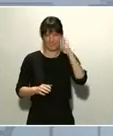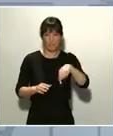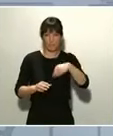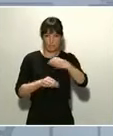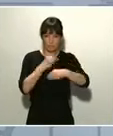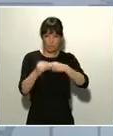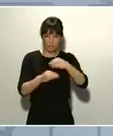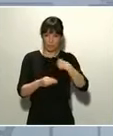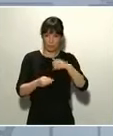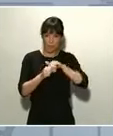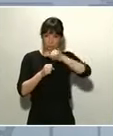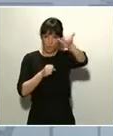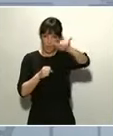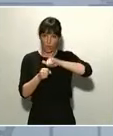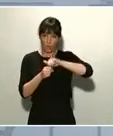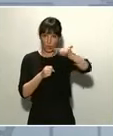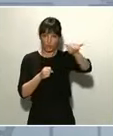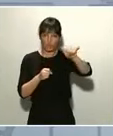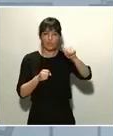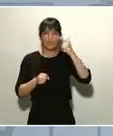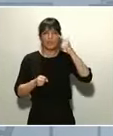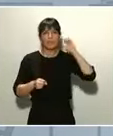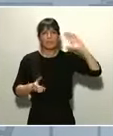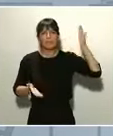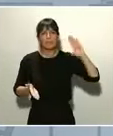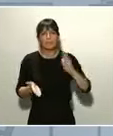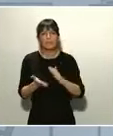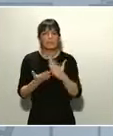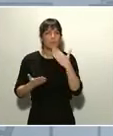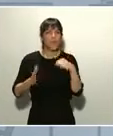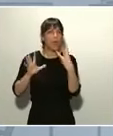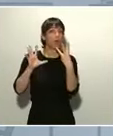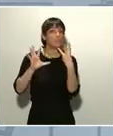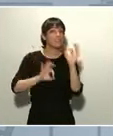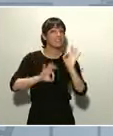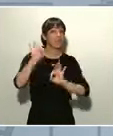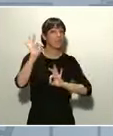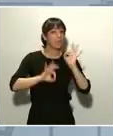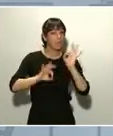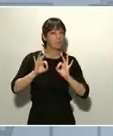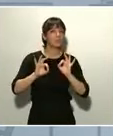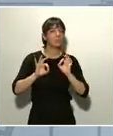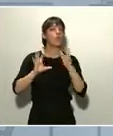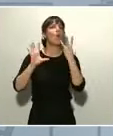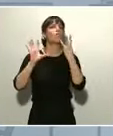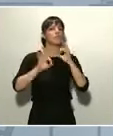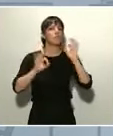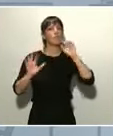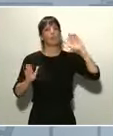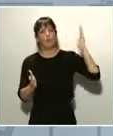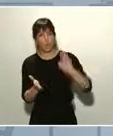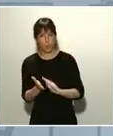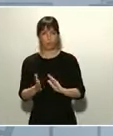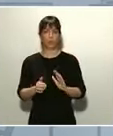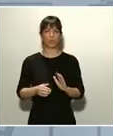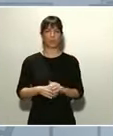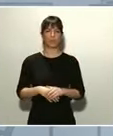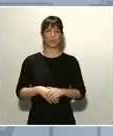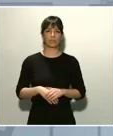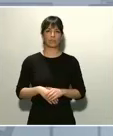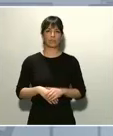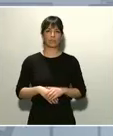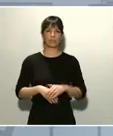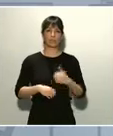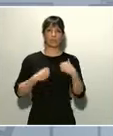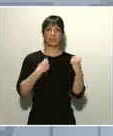aviones y que ha bajado alrededor de un 80%. Los desplazamientos han descendido en consonancia con